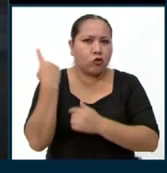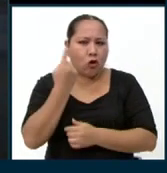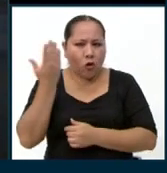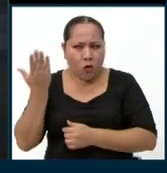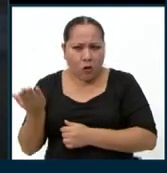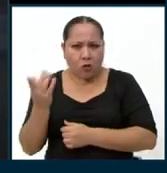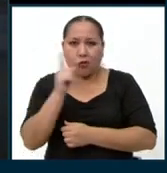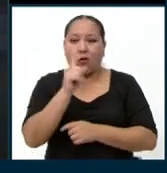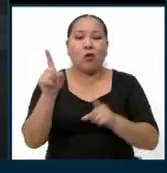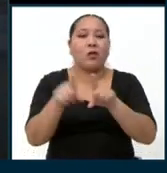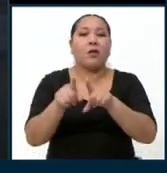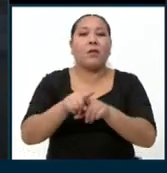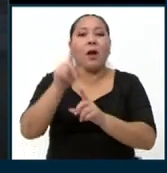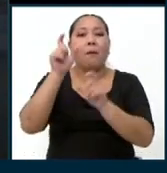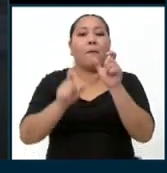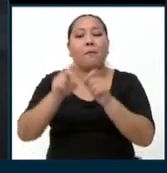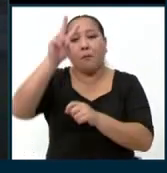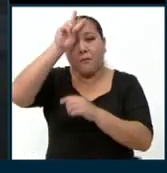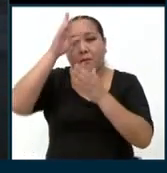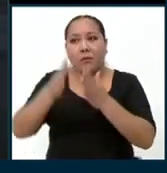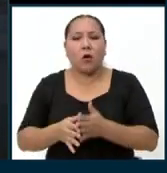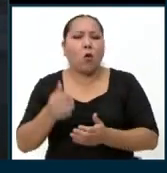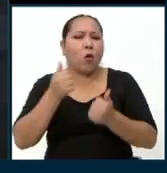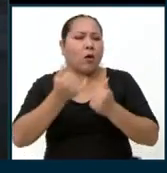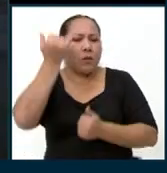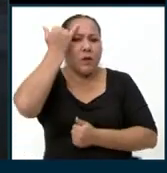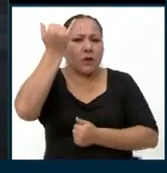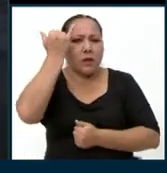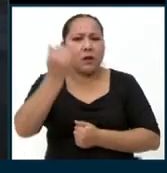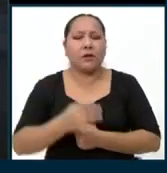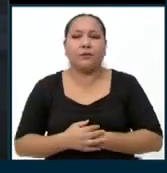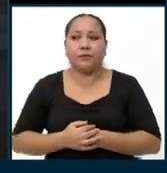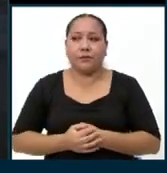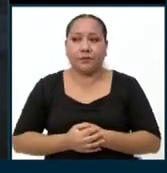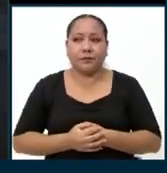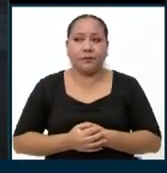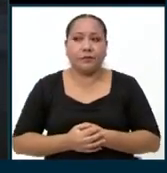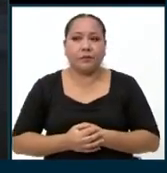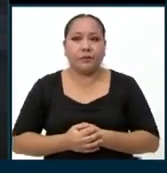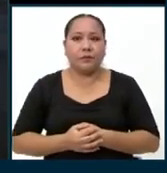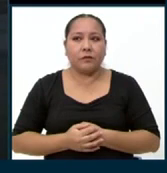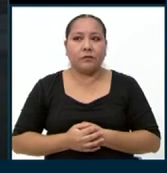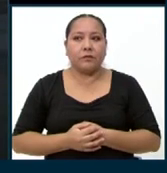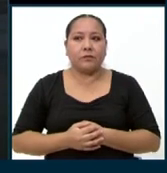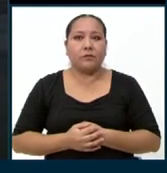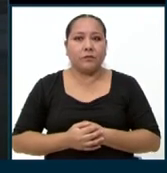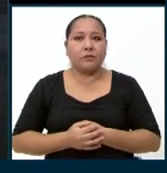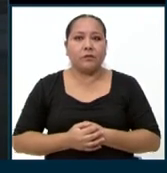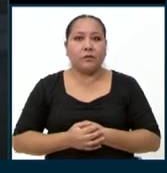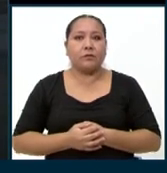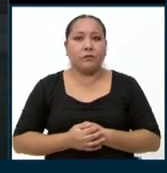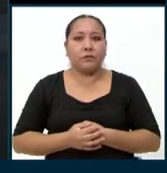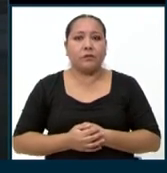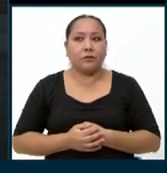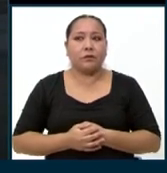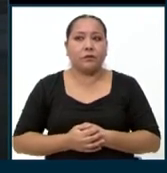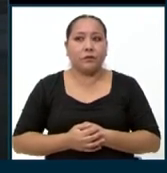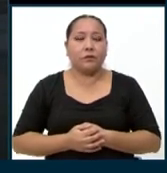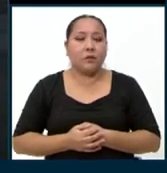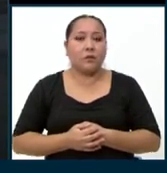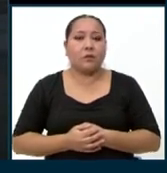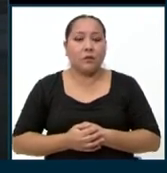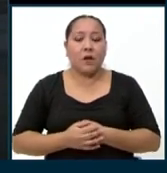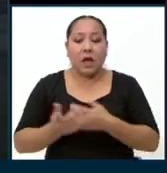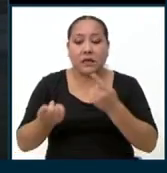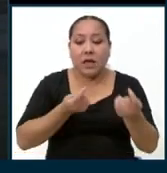¿Qué propondría? Que se vaya, que se